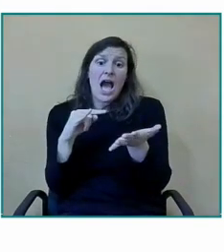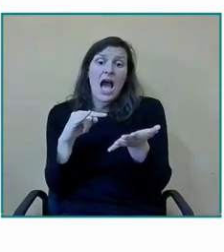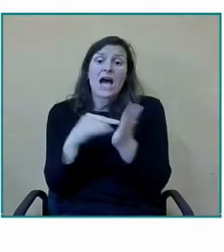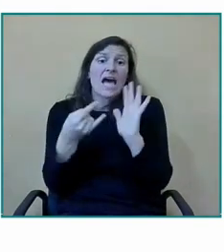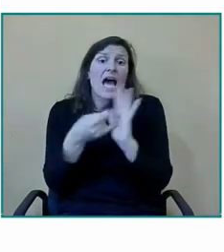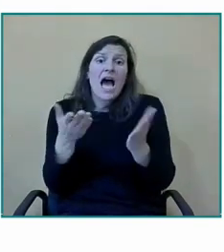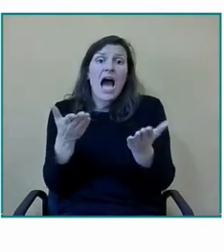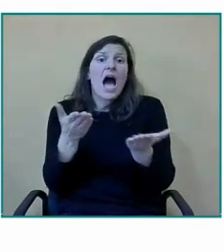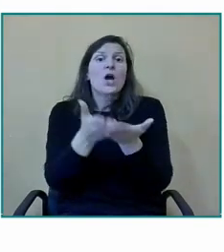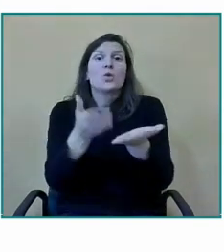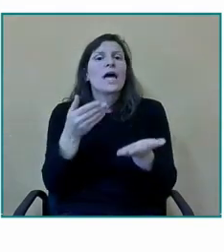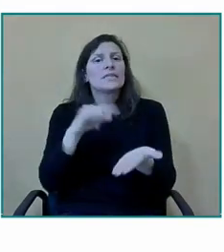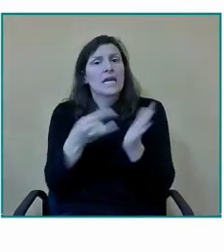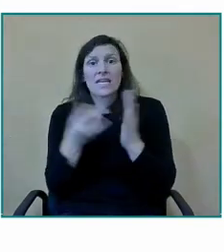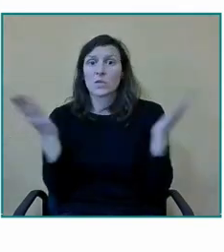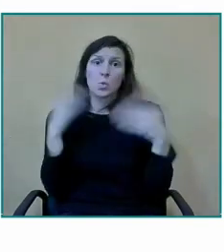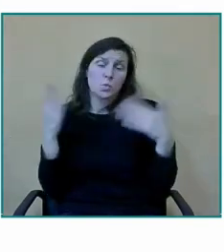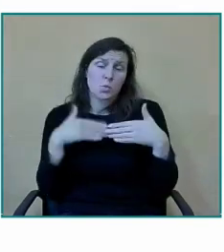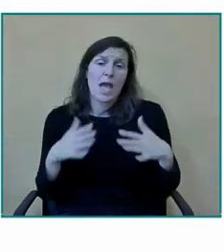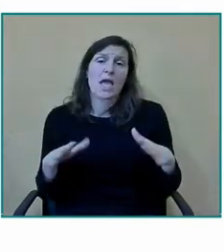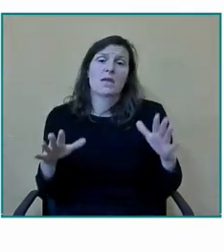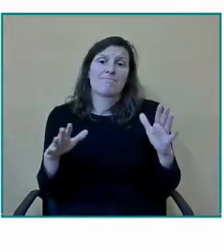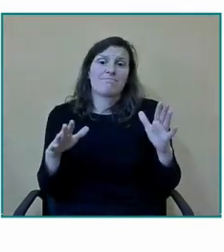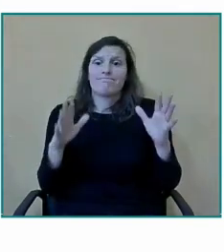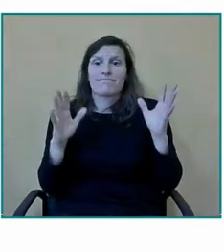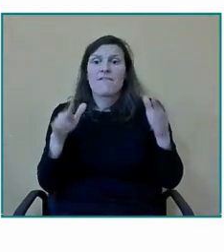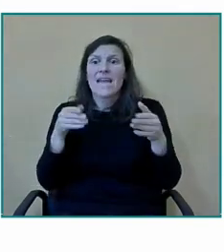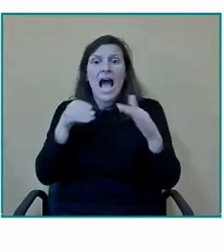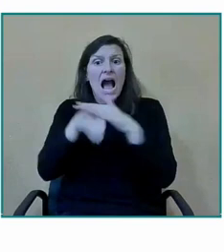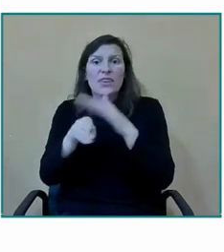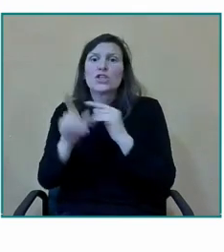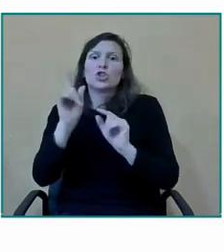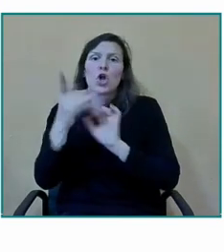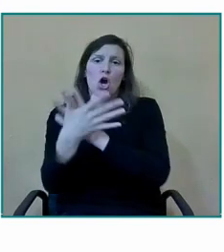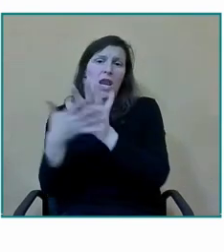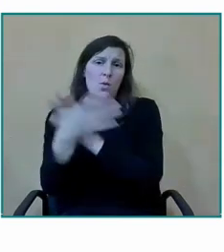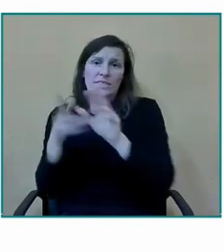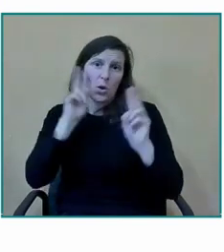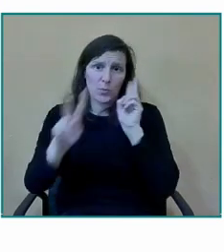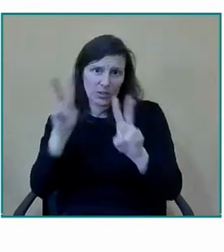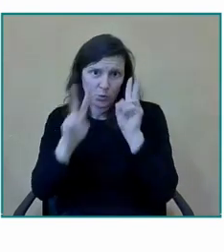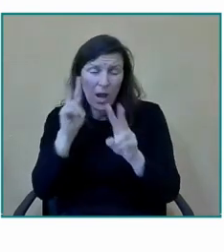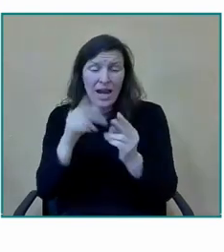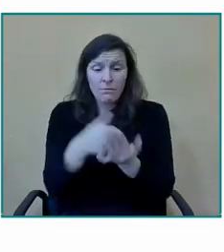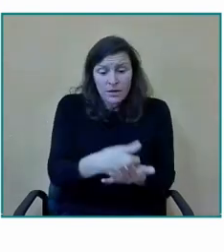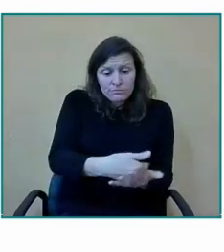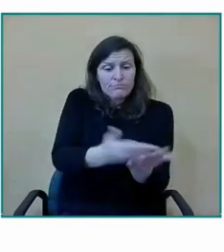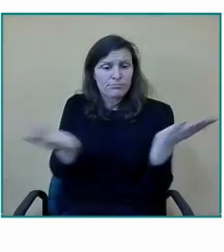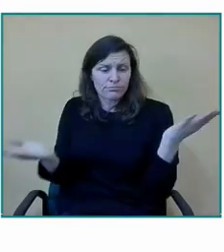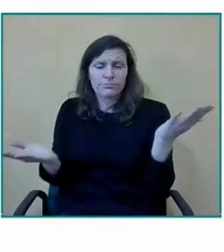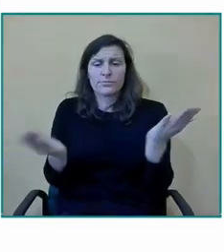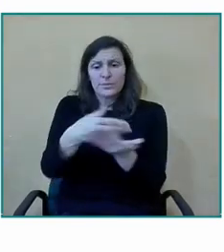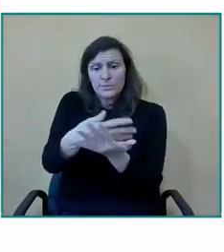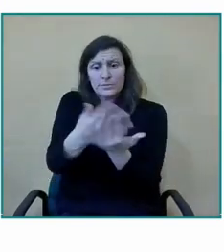ayudas técnicas y en este caso pues la forma de acceder es a través de la lengua de signos de cualquiera de las posibilidades